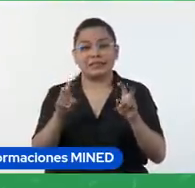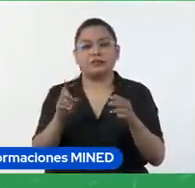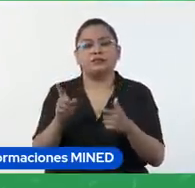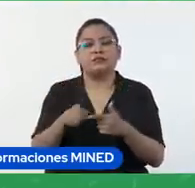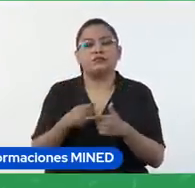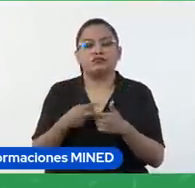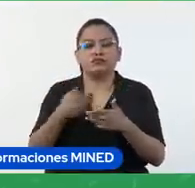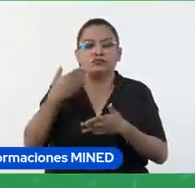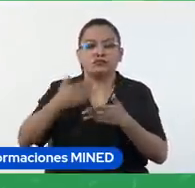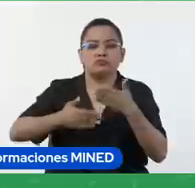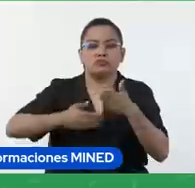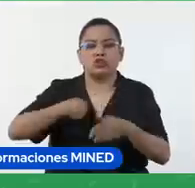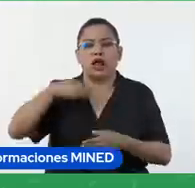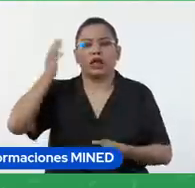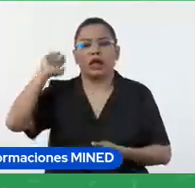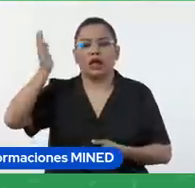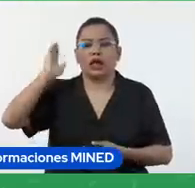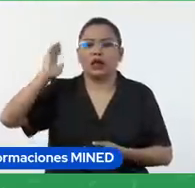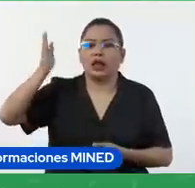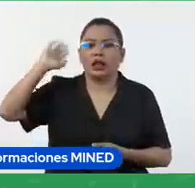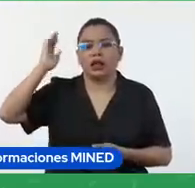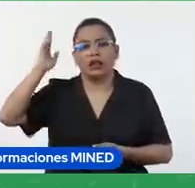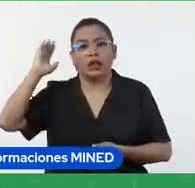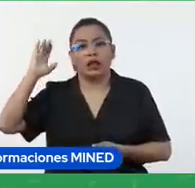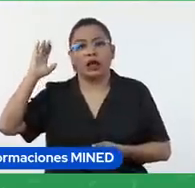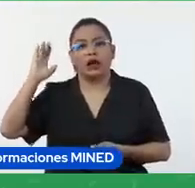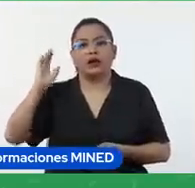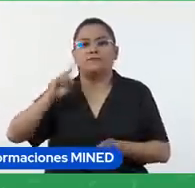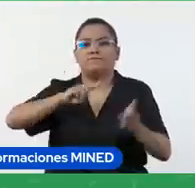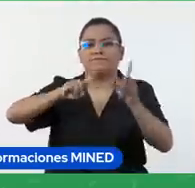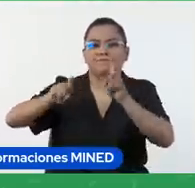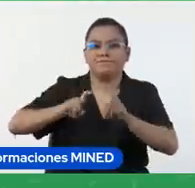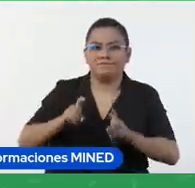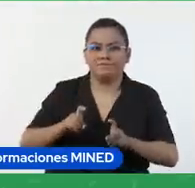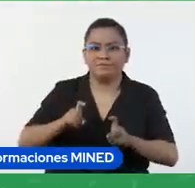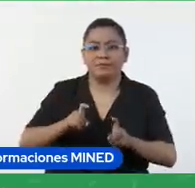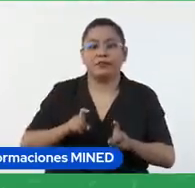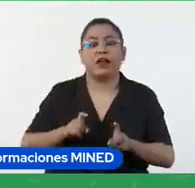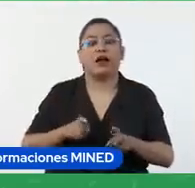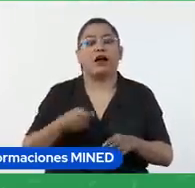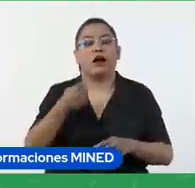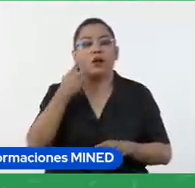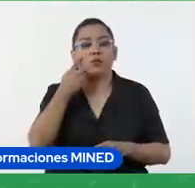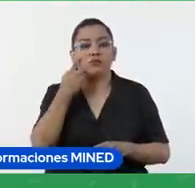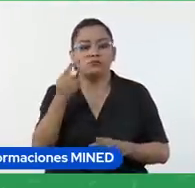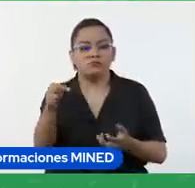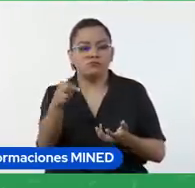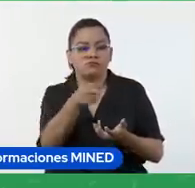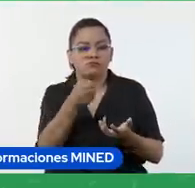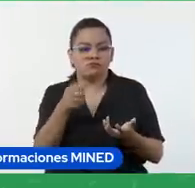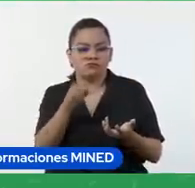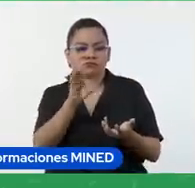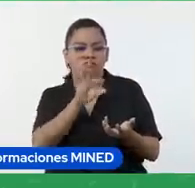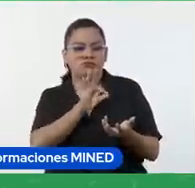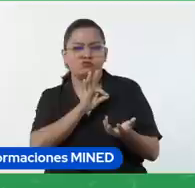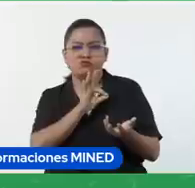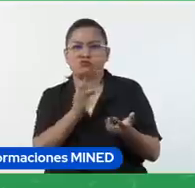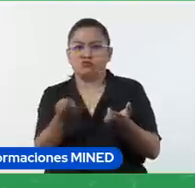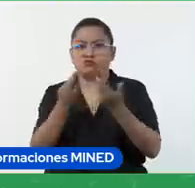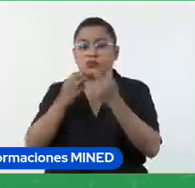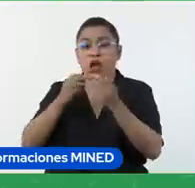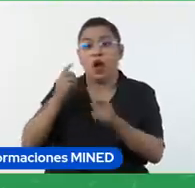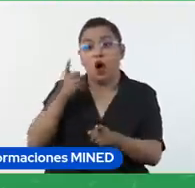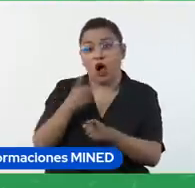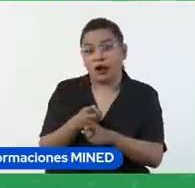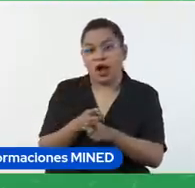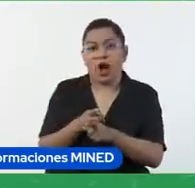medida que voy explicando, lanzo la encuesta y voy viendo cuántos estudiantes están respondiendo de forma correcta